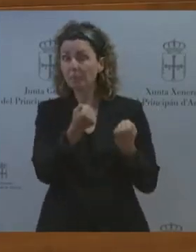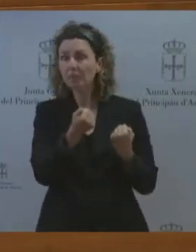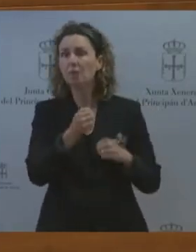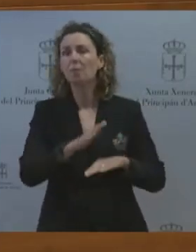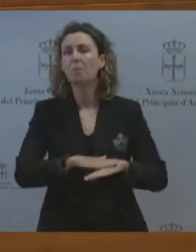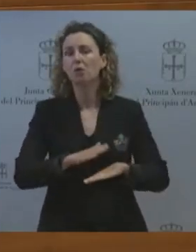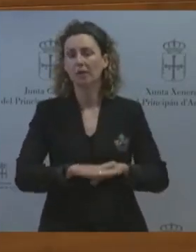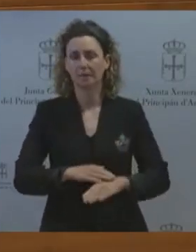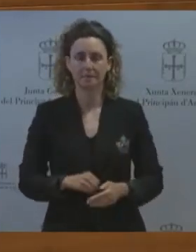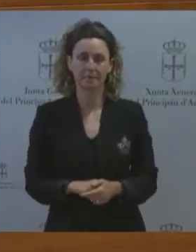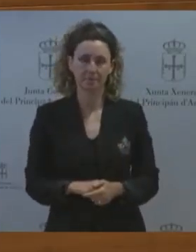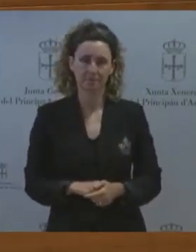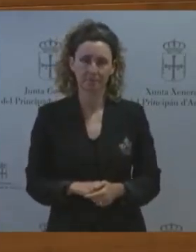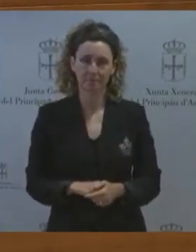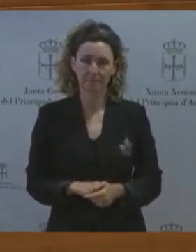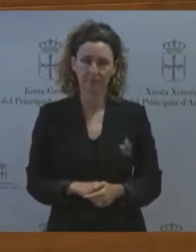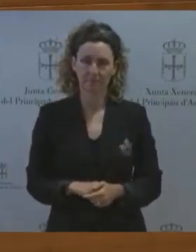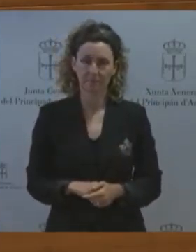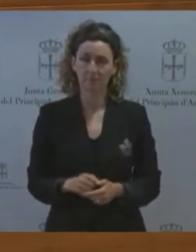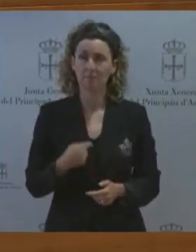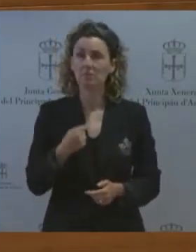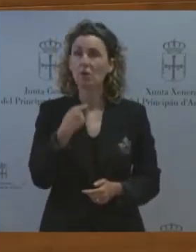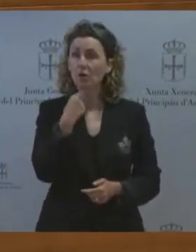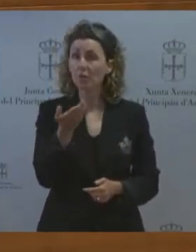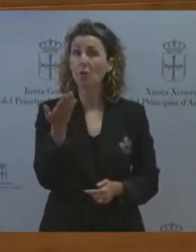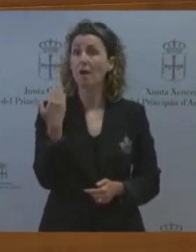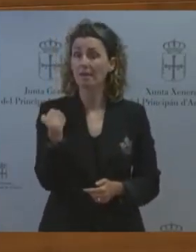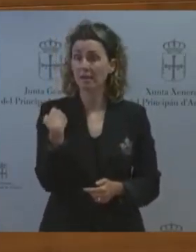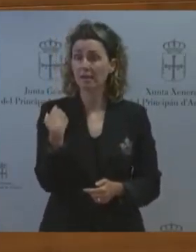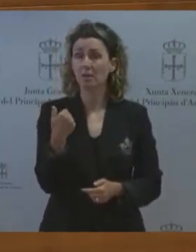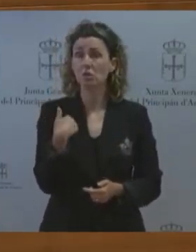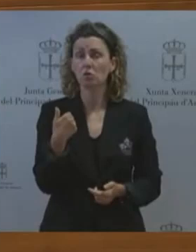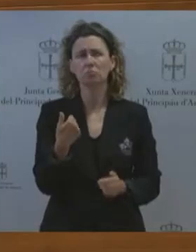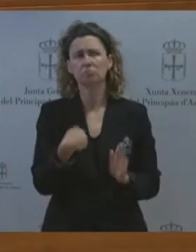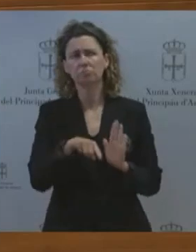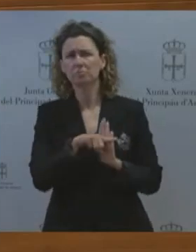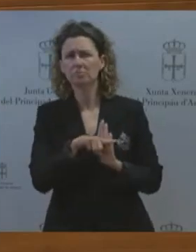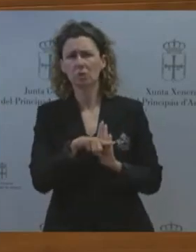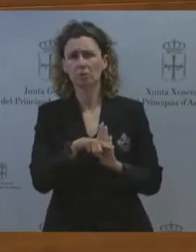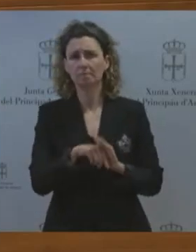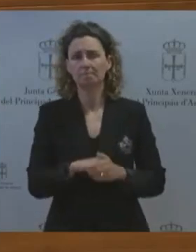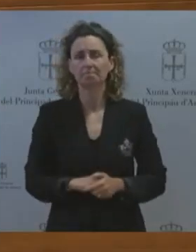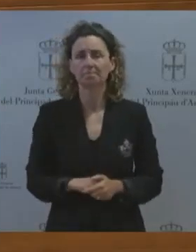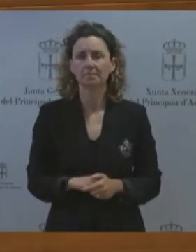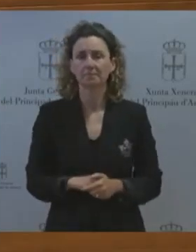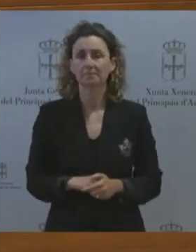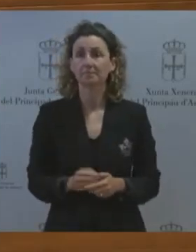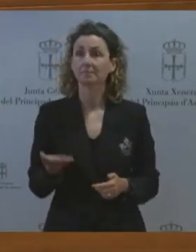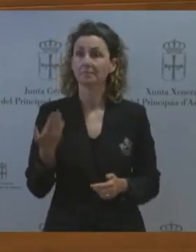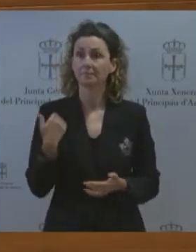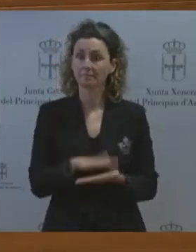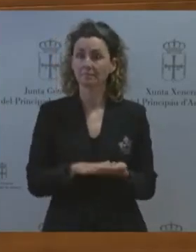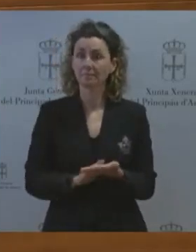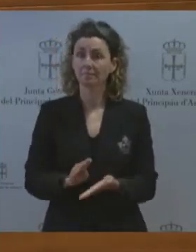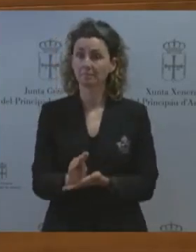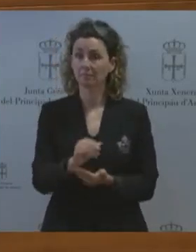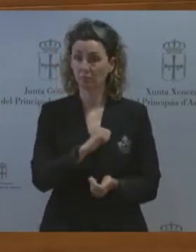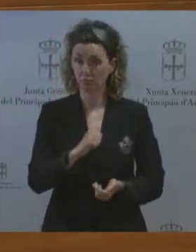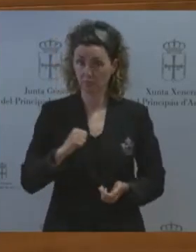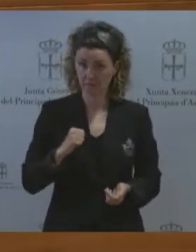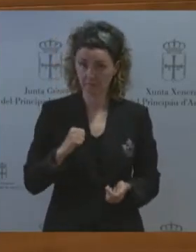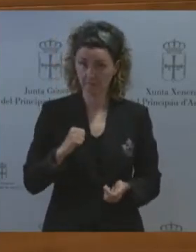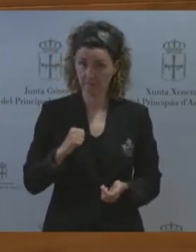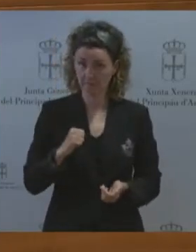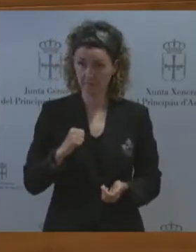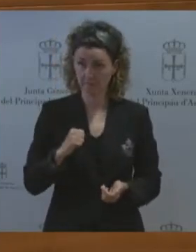que usted mencionó ayer que nosotros no habíamos contemplado usted mencionó ayer la financiación autonómica claramente le vamos a apoyar con la financiación